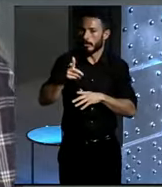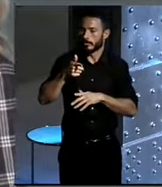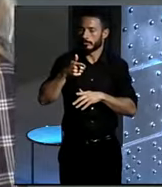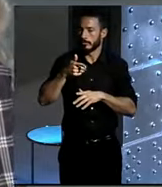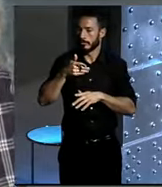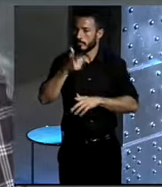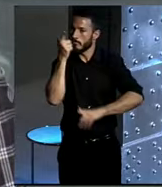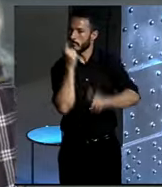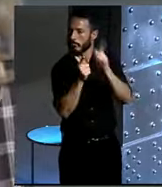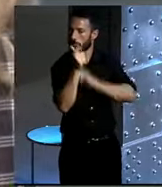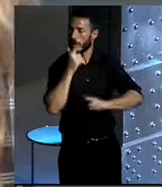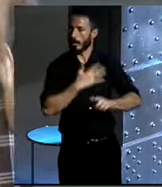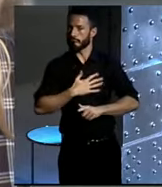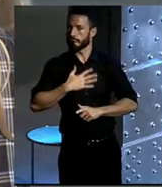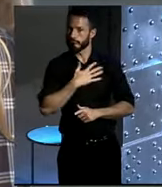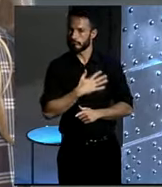agradable, vamos.